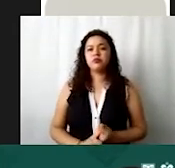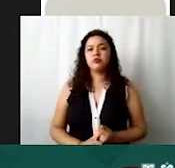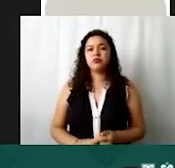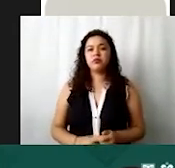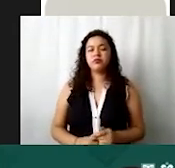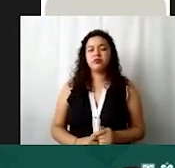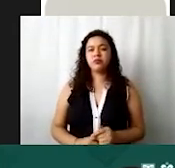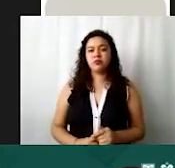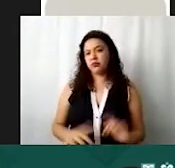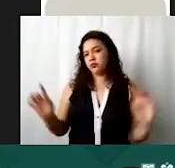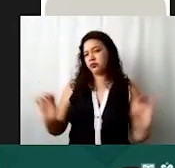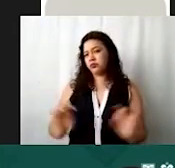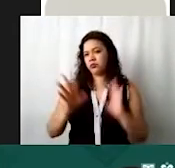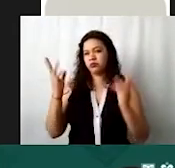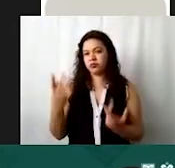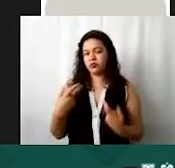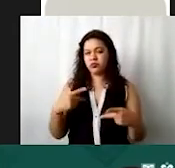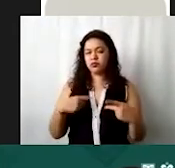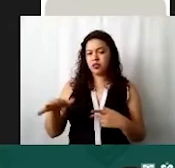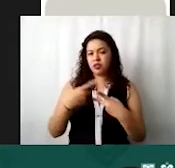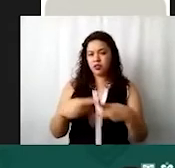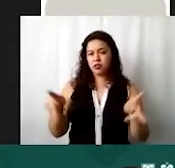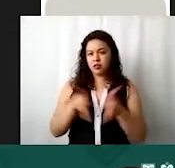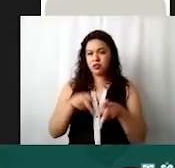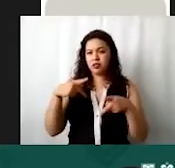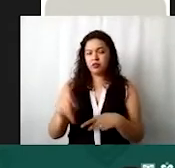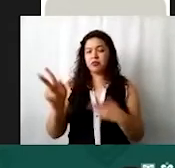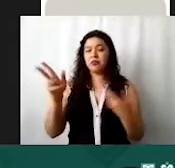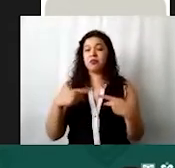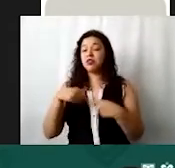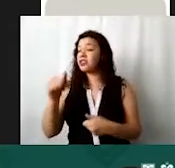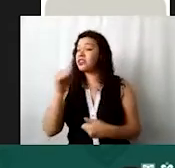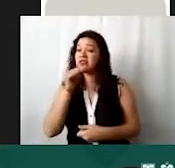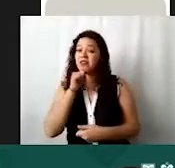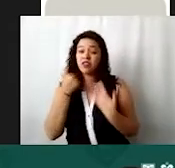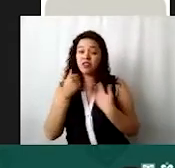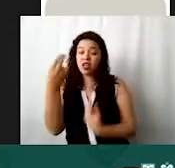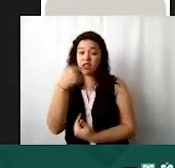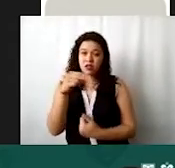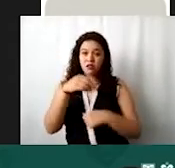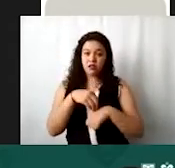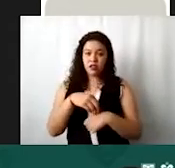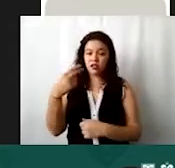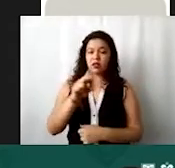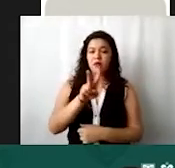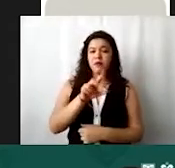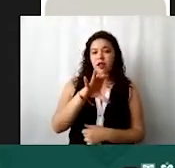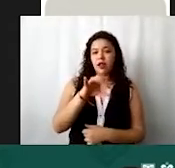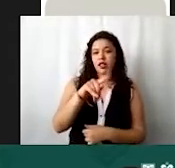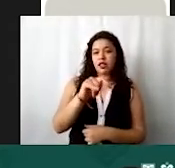en caso de que ustedes requieran una plaza pero todavía no tienen a la persona y no tienen un nombre le pueden poner vacante